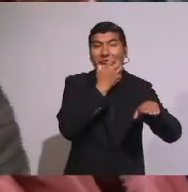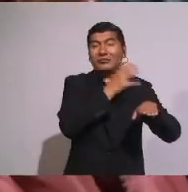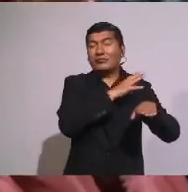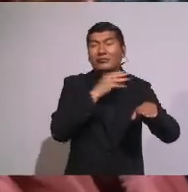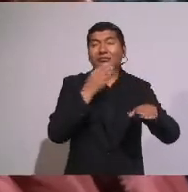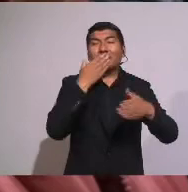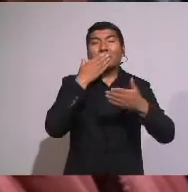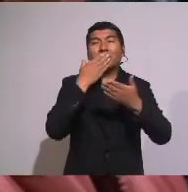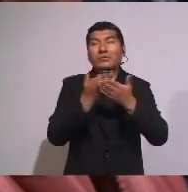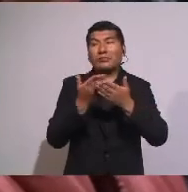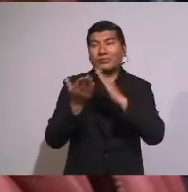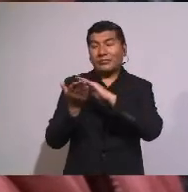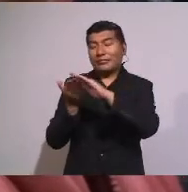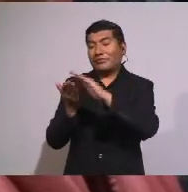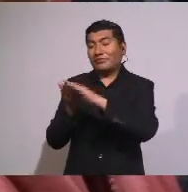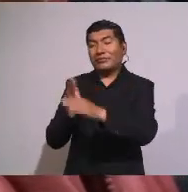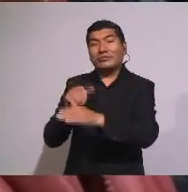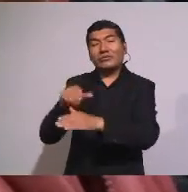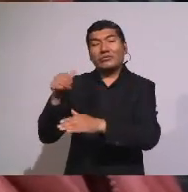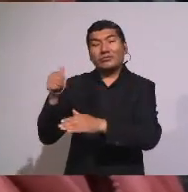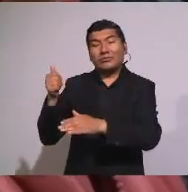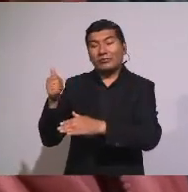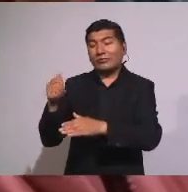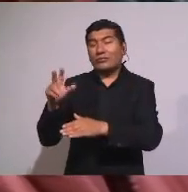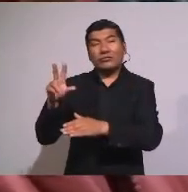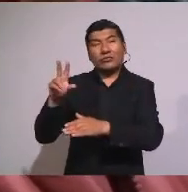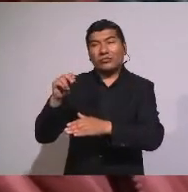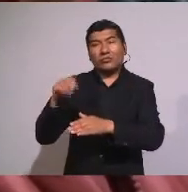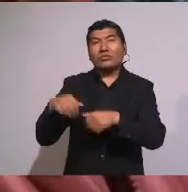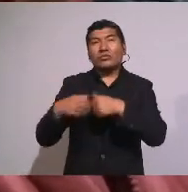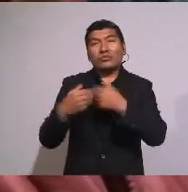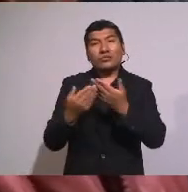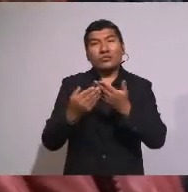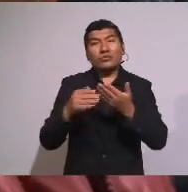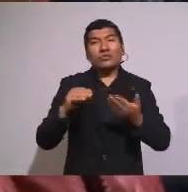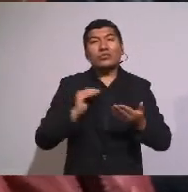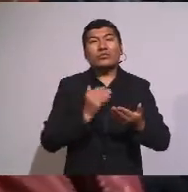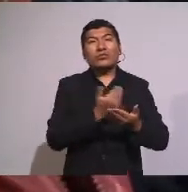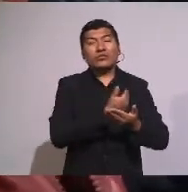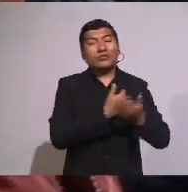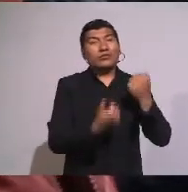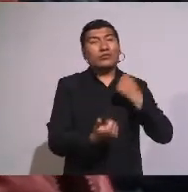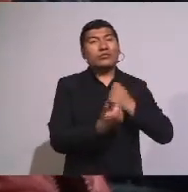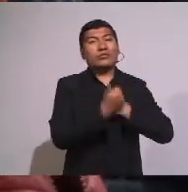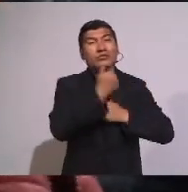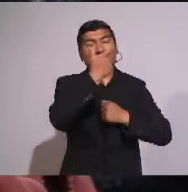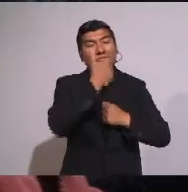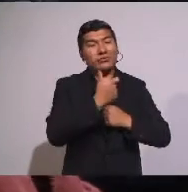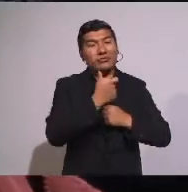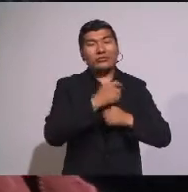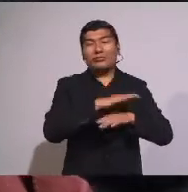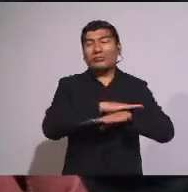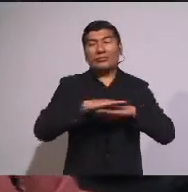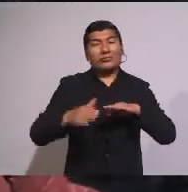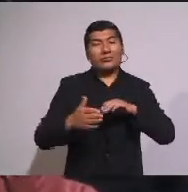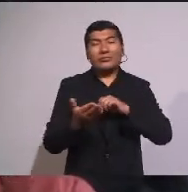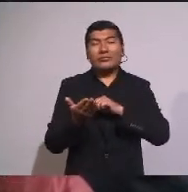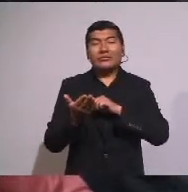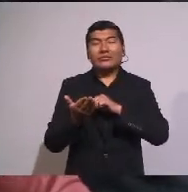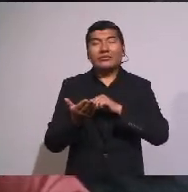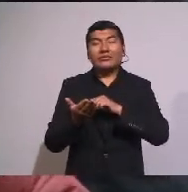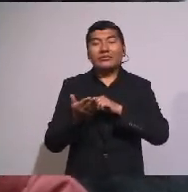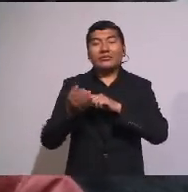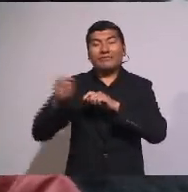generoso Para perdonar No nos trata Como merecen Nuestras culpas Ni nos pagan Según